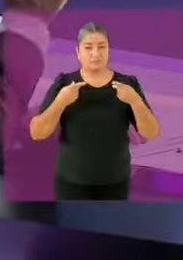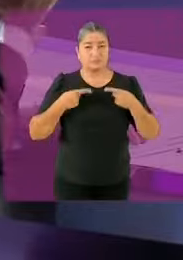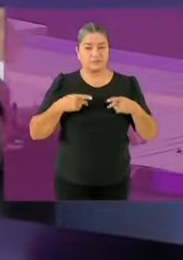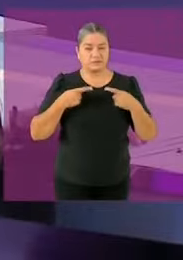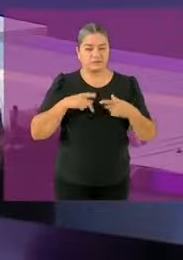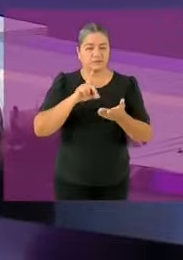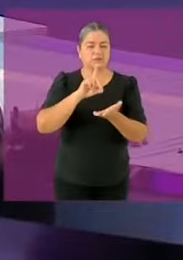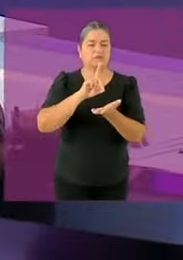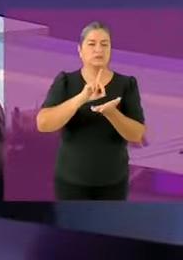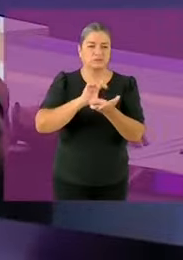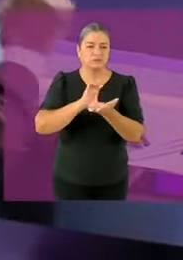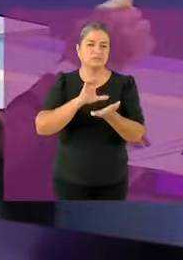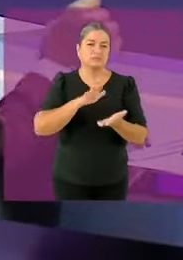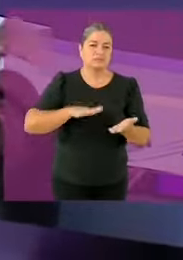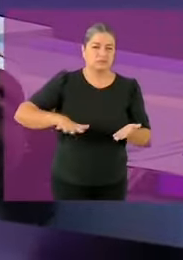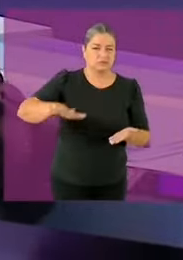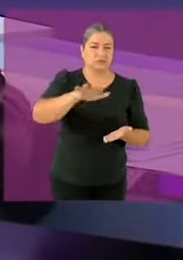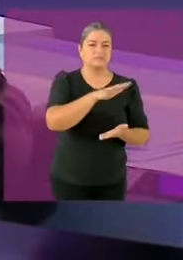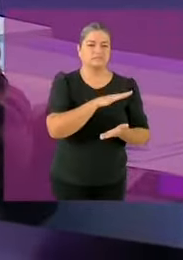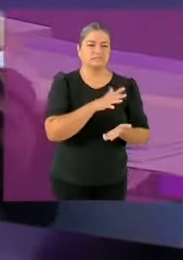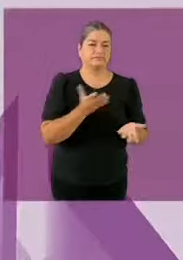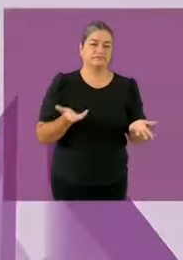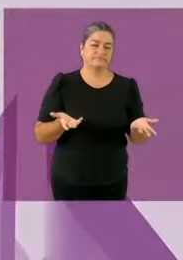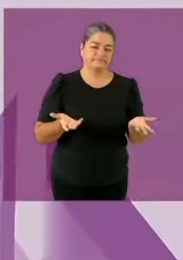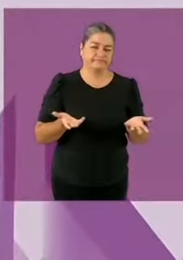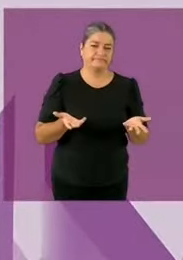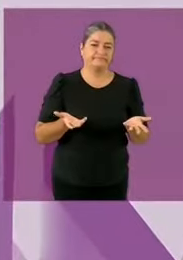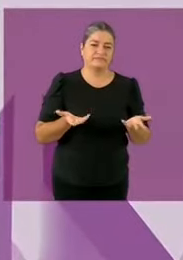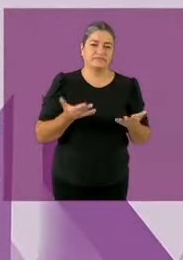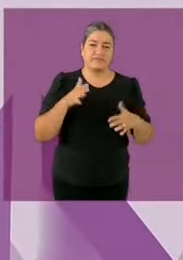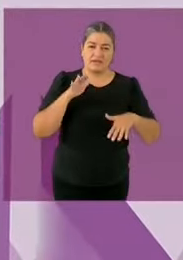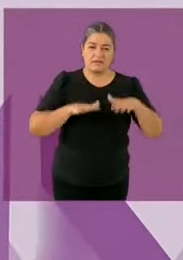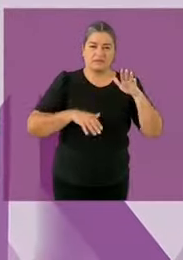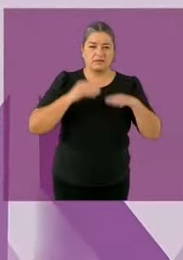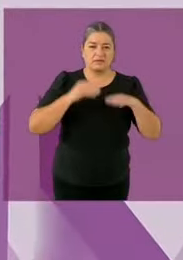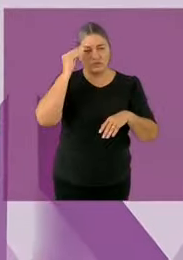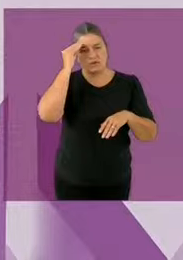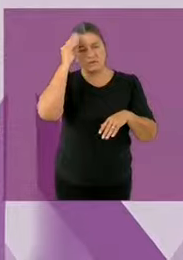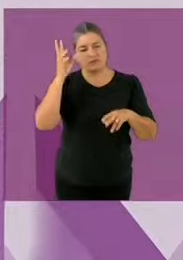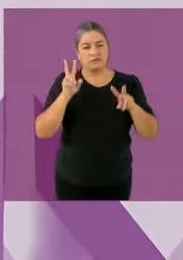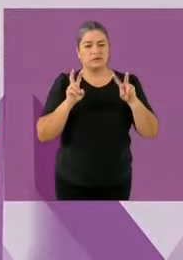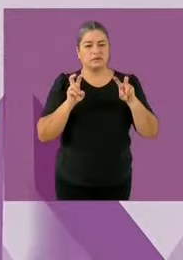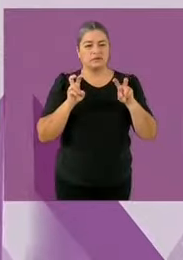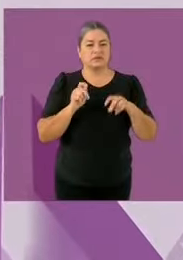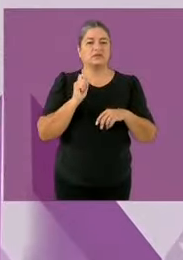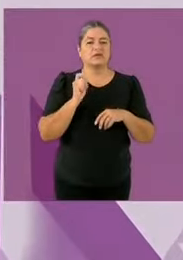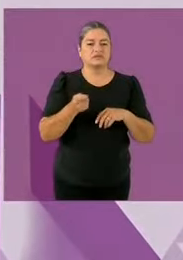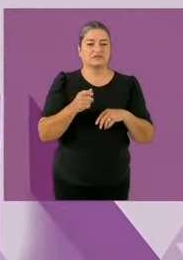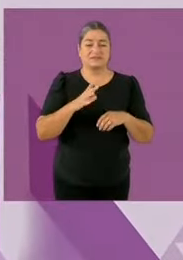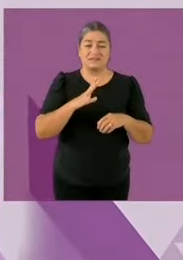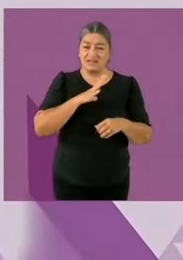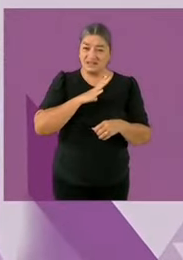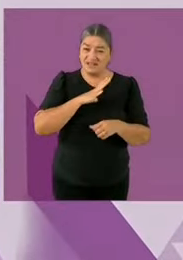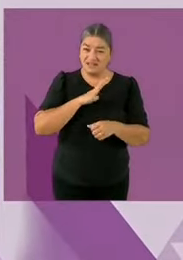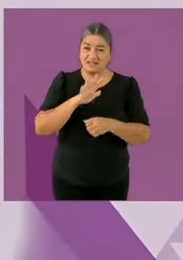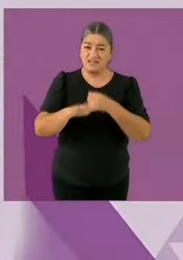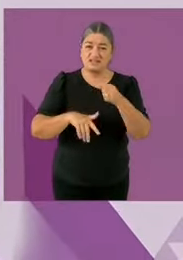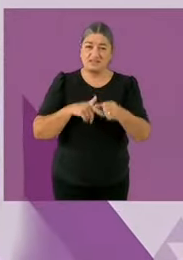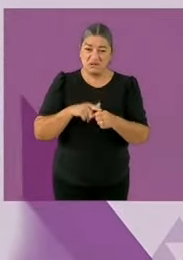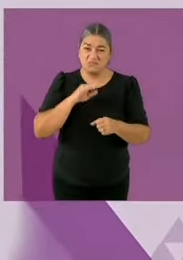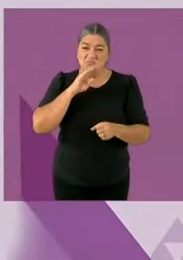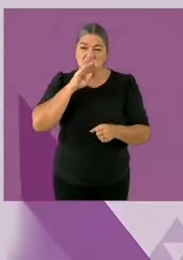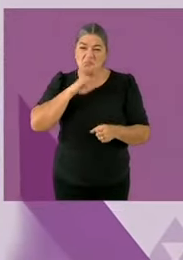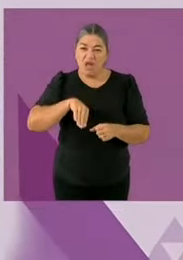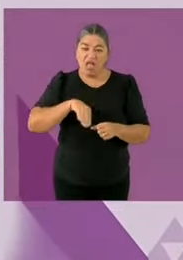porque hay que decirlo que no se toca muchas veces el tema de maltrato a los animales que quede en la constitución